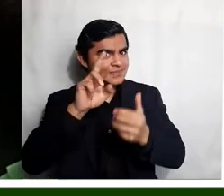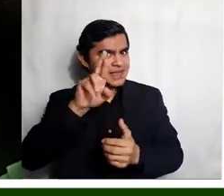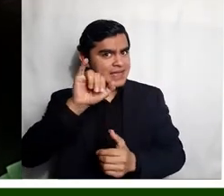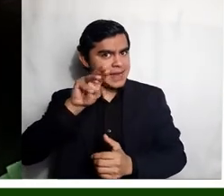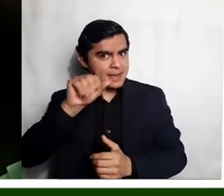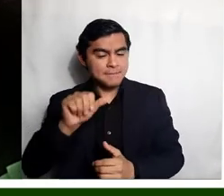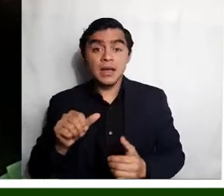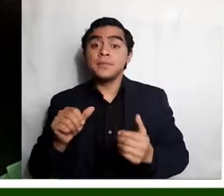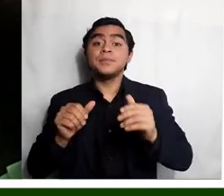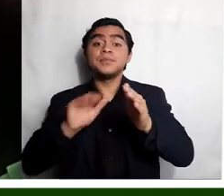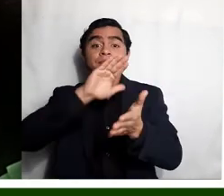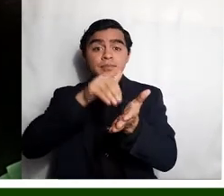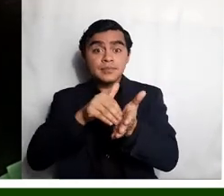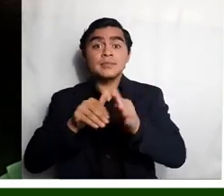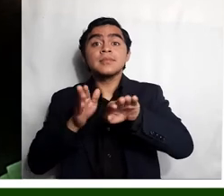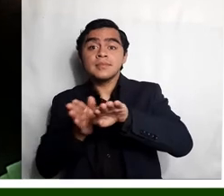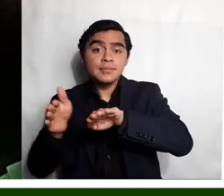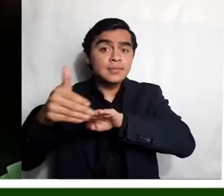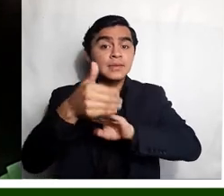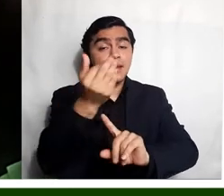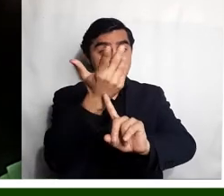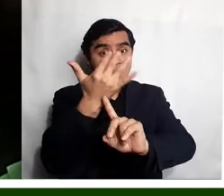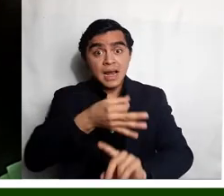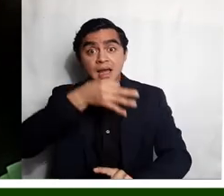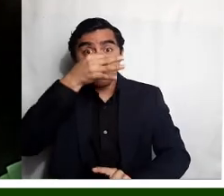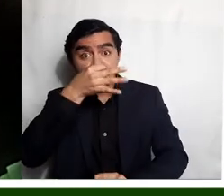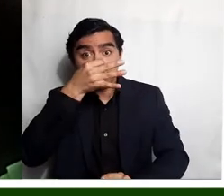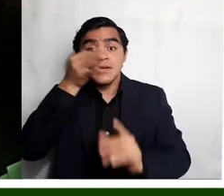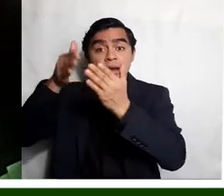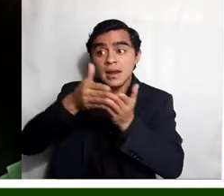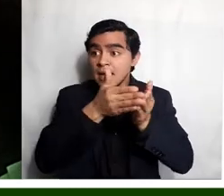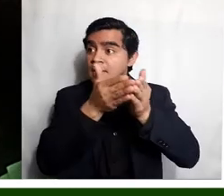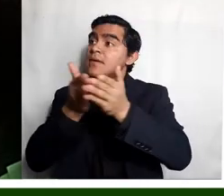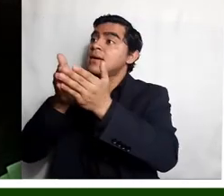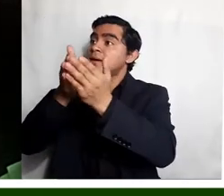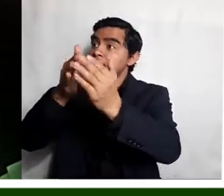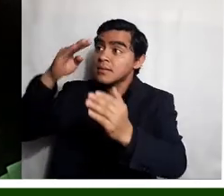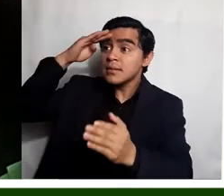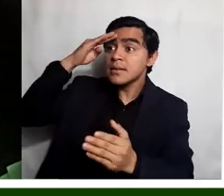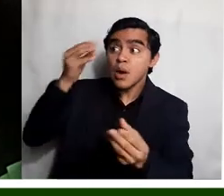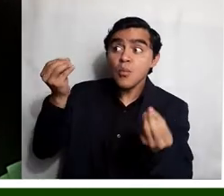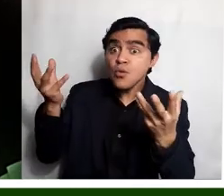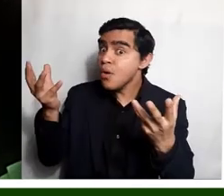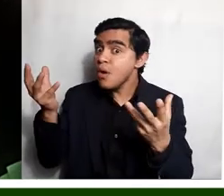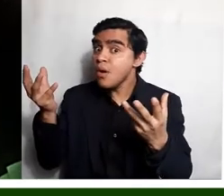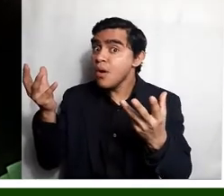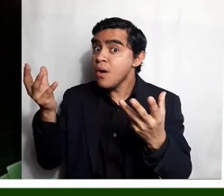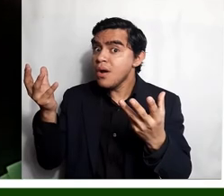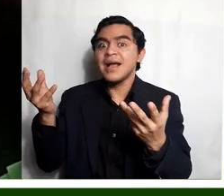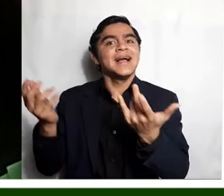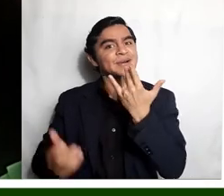dice, en medio del puerto con velas y flores, navega un velero de muchos colores.